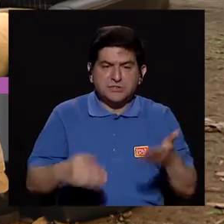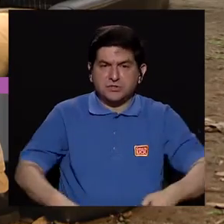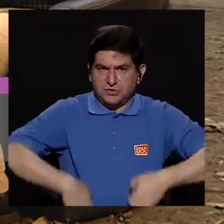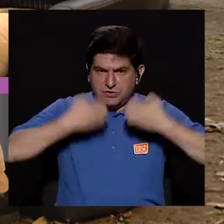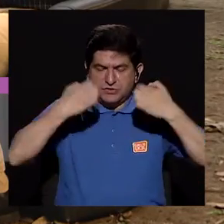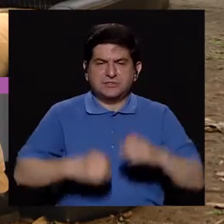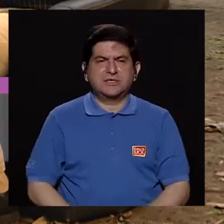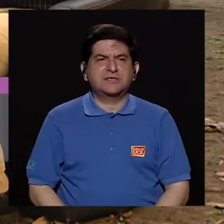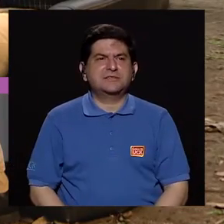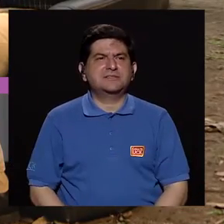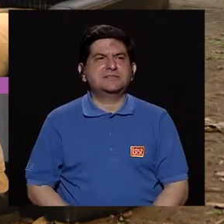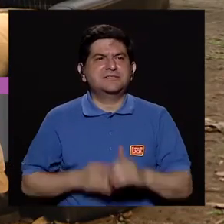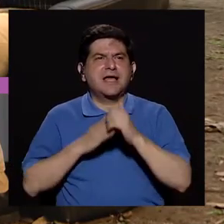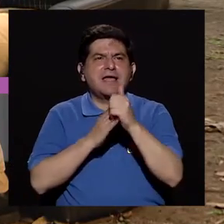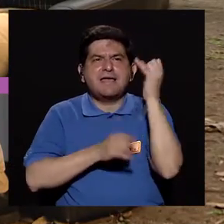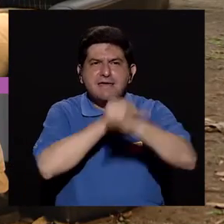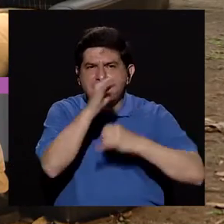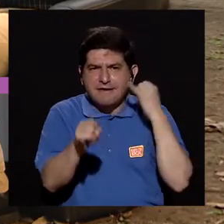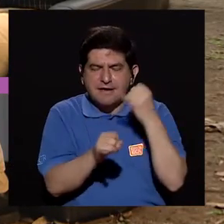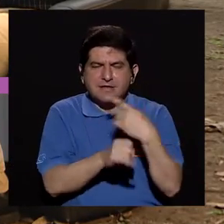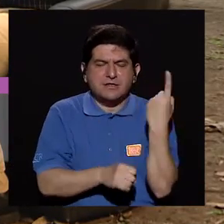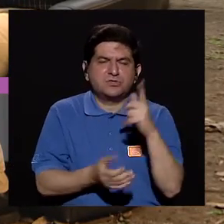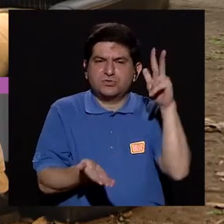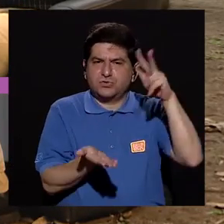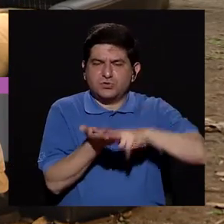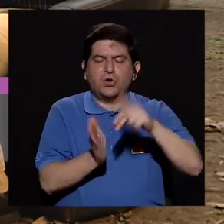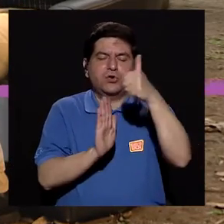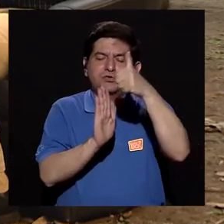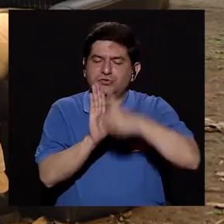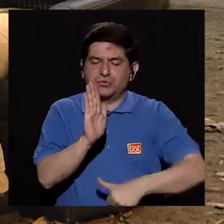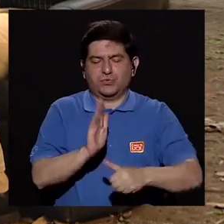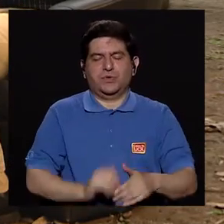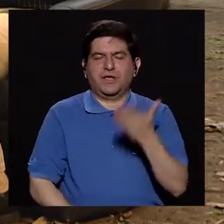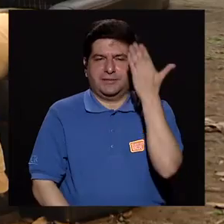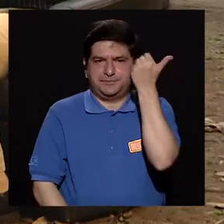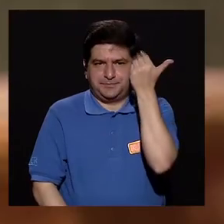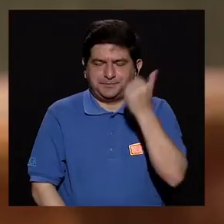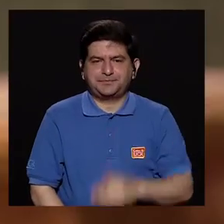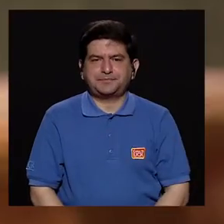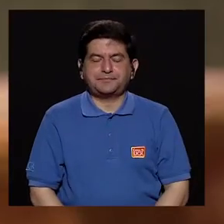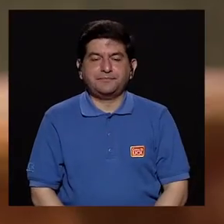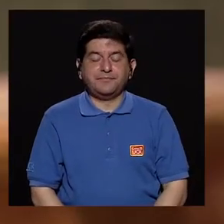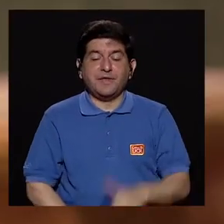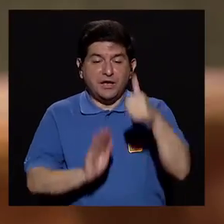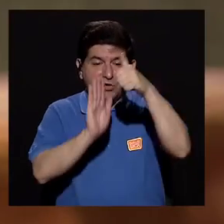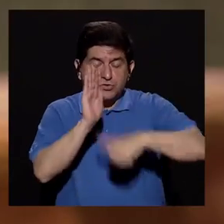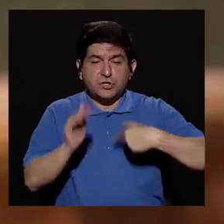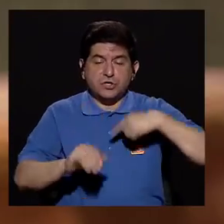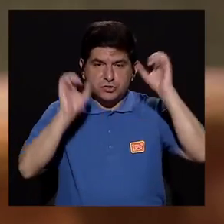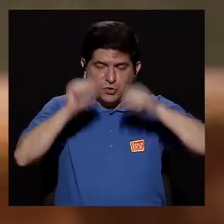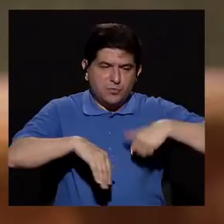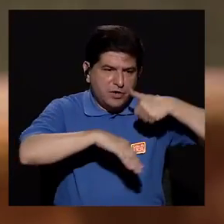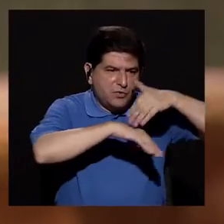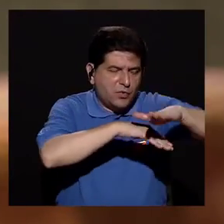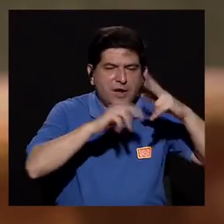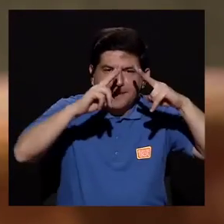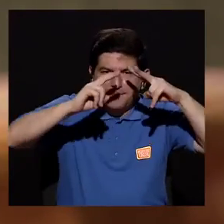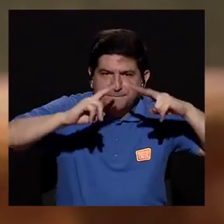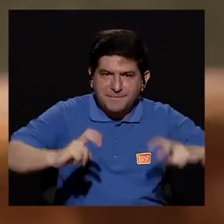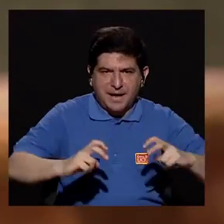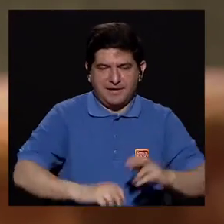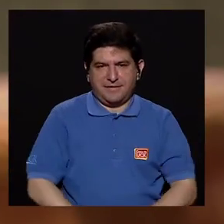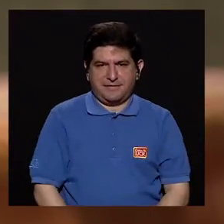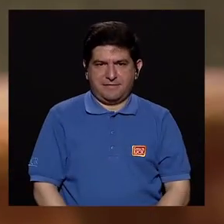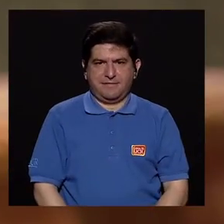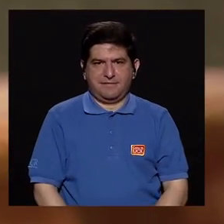eliminarlos? Las guías internacionales lo único que avalan es la cirugía. ¿Por qué? Porque con cirugía yo lo puedo mandar a analizar.